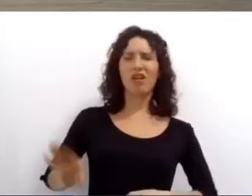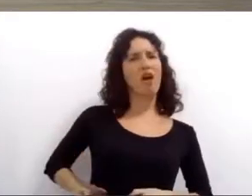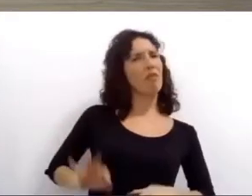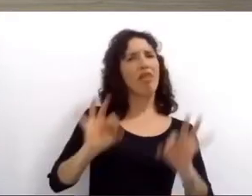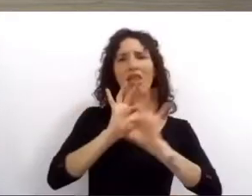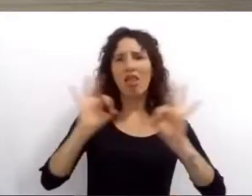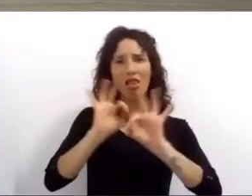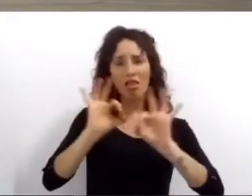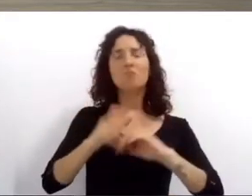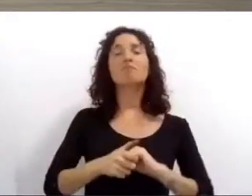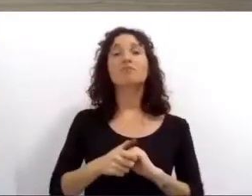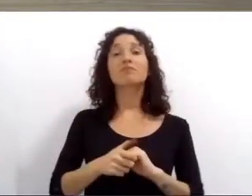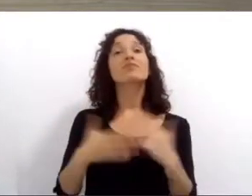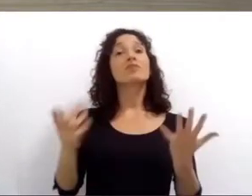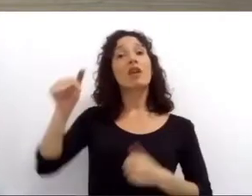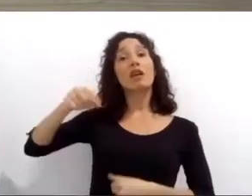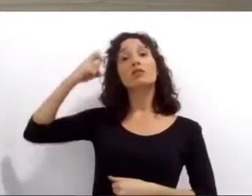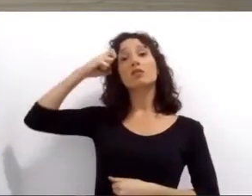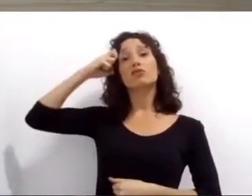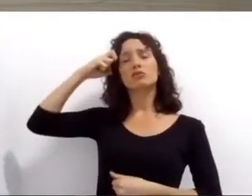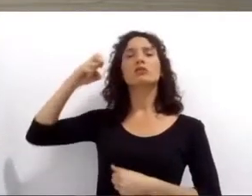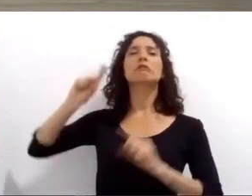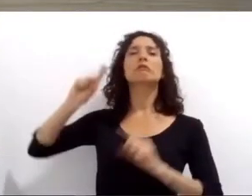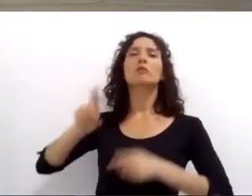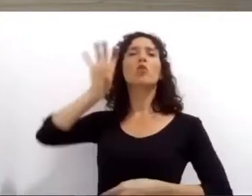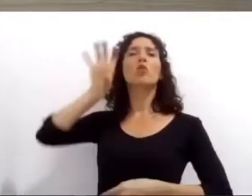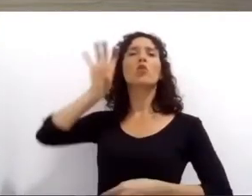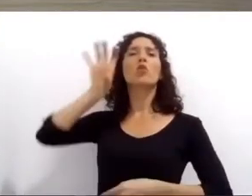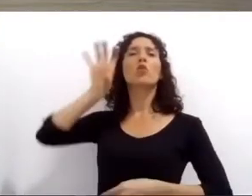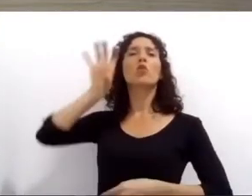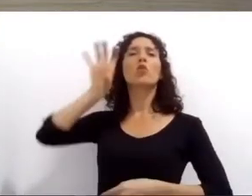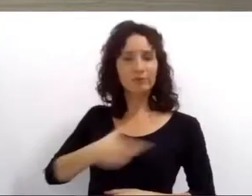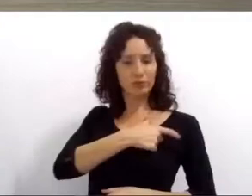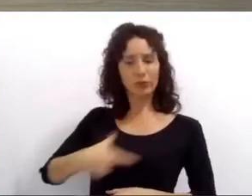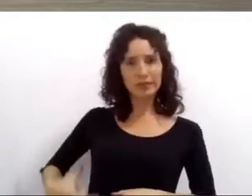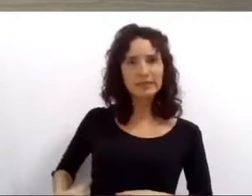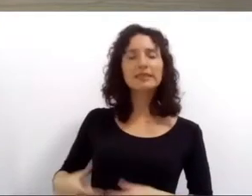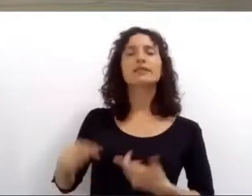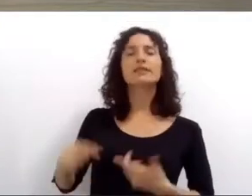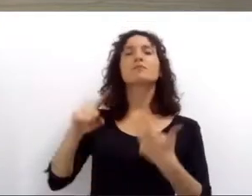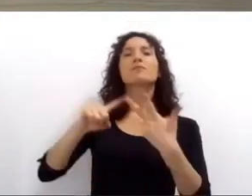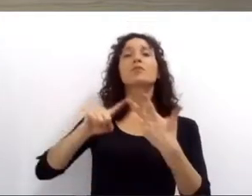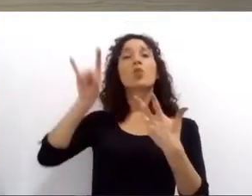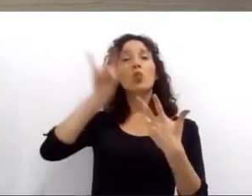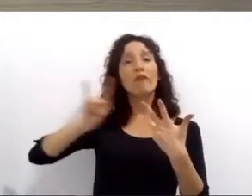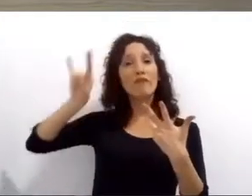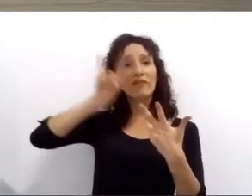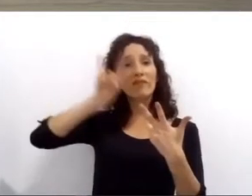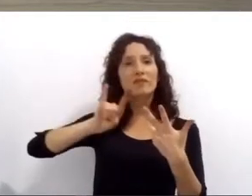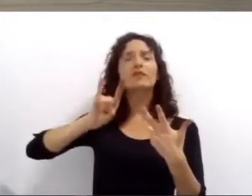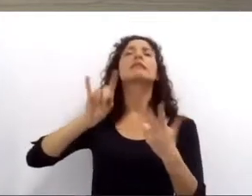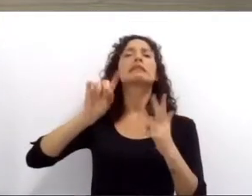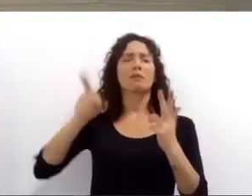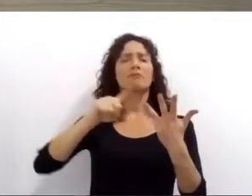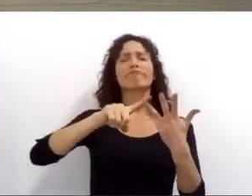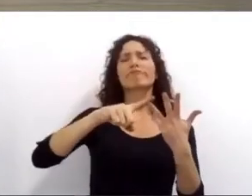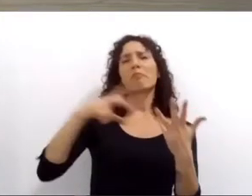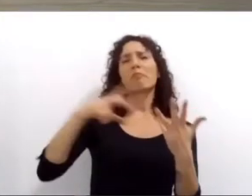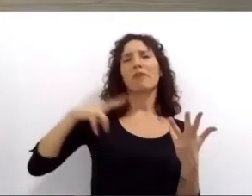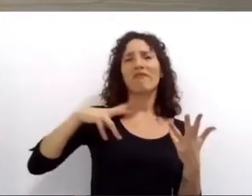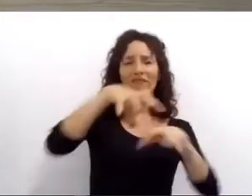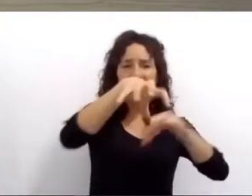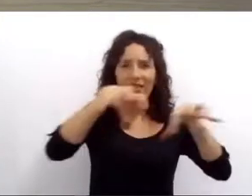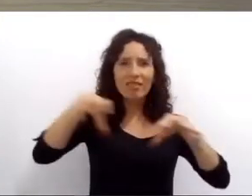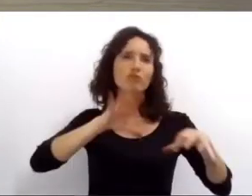Este consejo, el gobierno provincial, el banco de alimentos, la universidad y entidades privadas, firmamos un